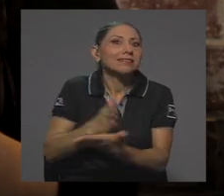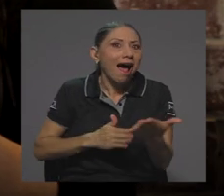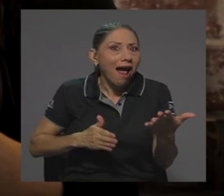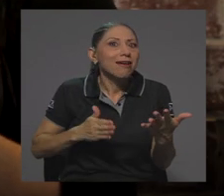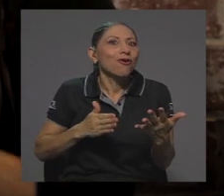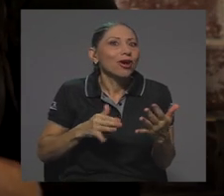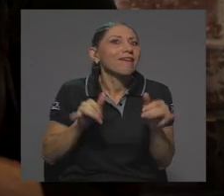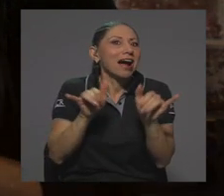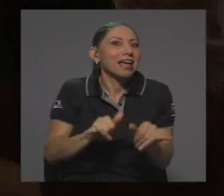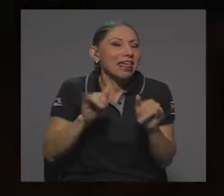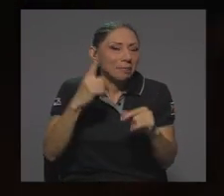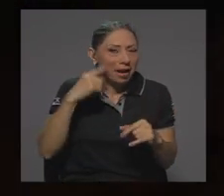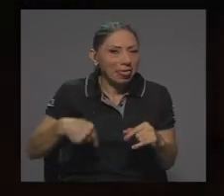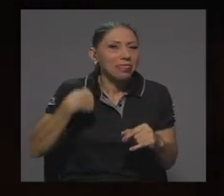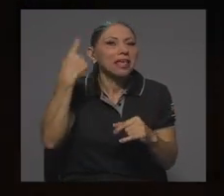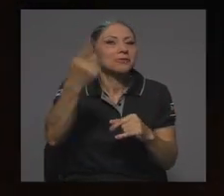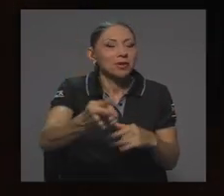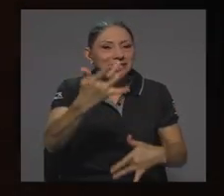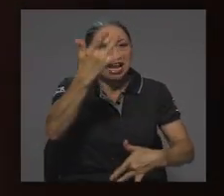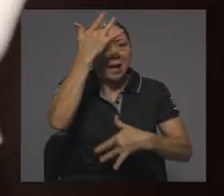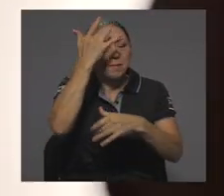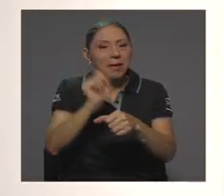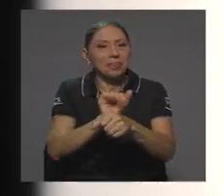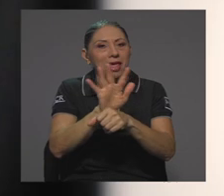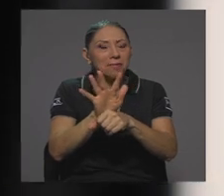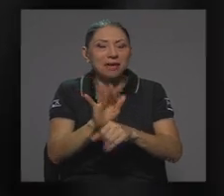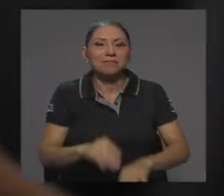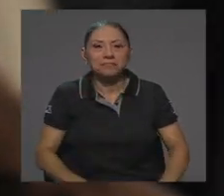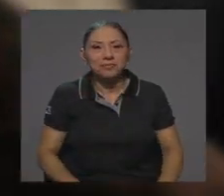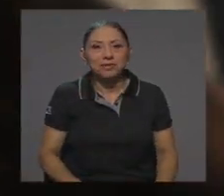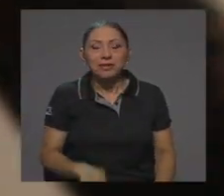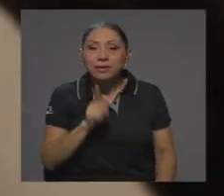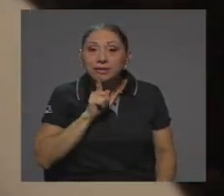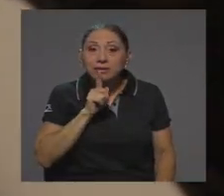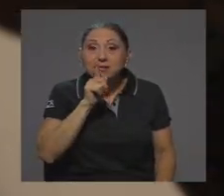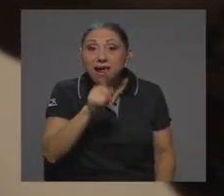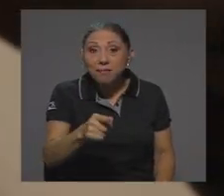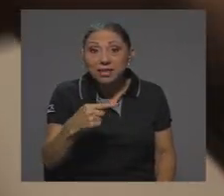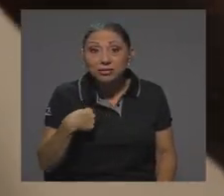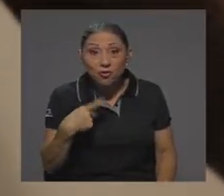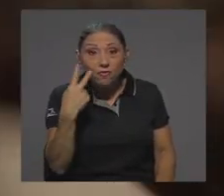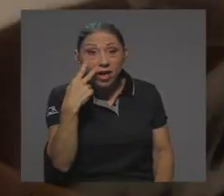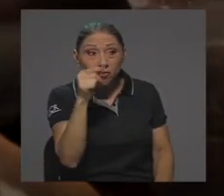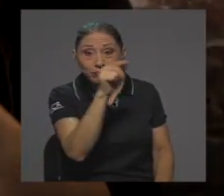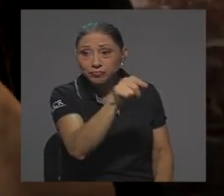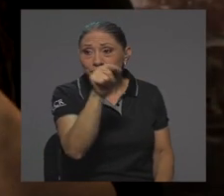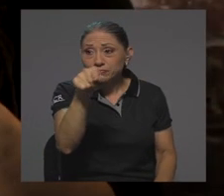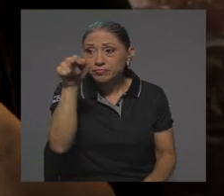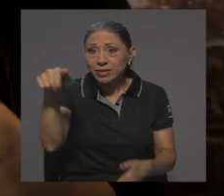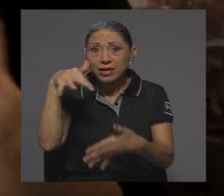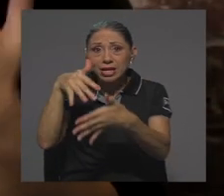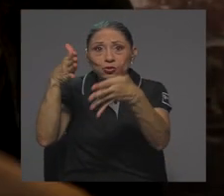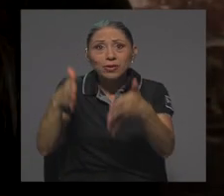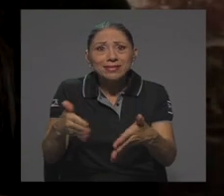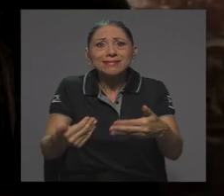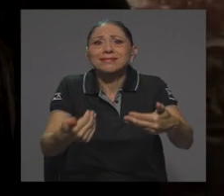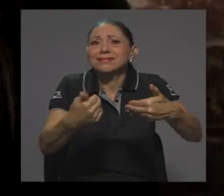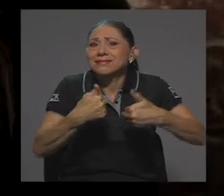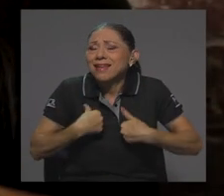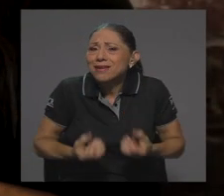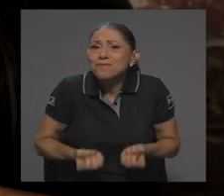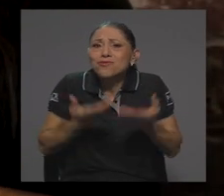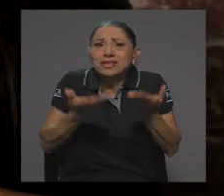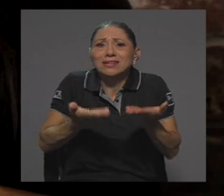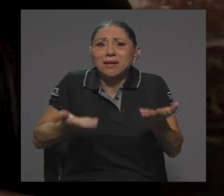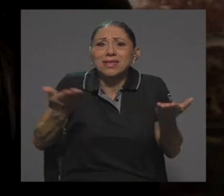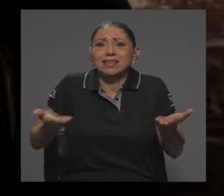inclusive después de la pandemia. Realmente yo veo como ellos están teniendo un montón de herramientas